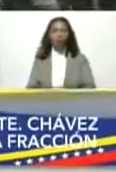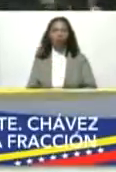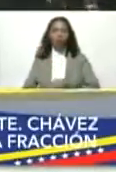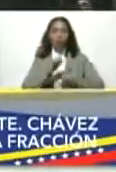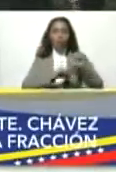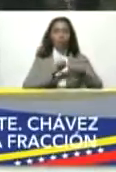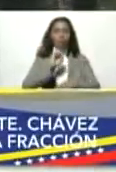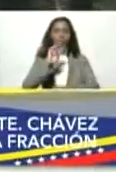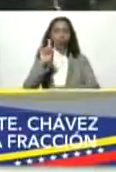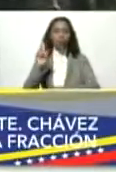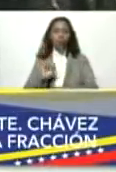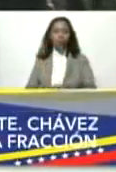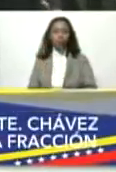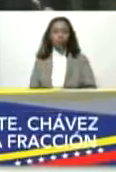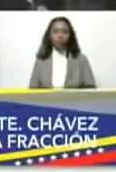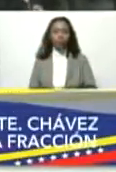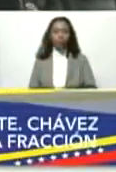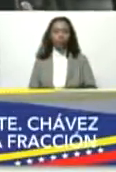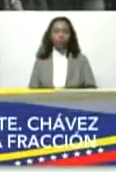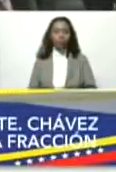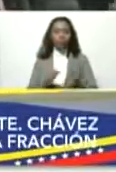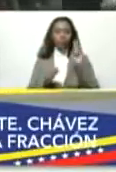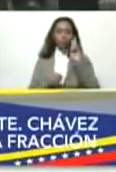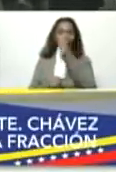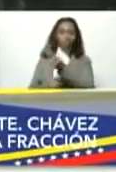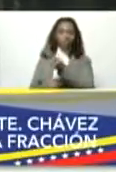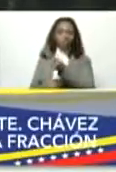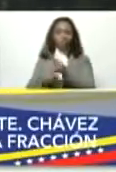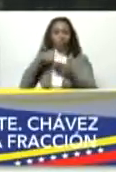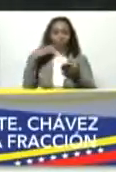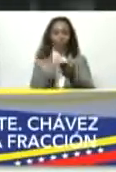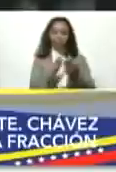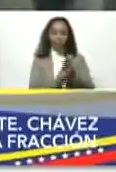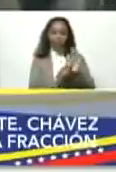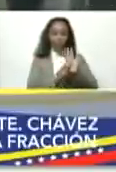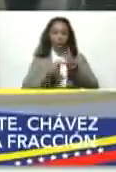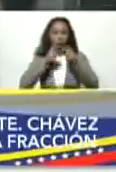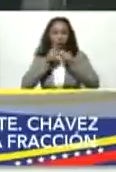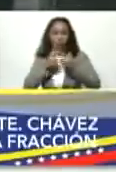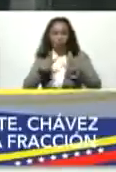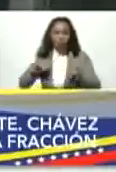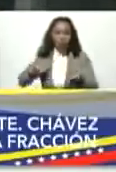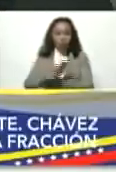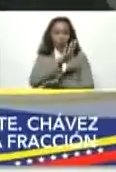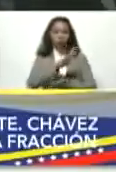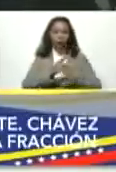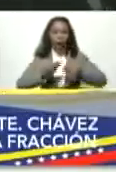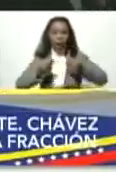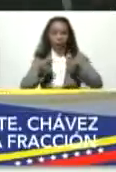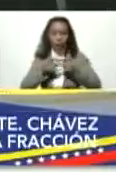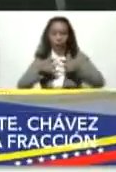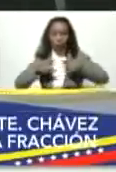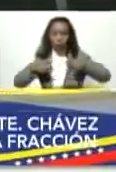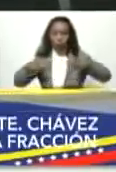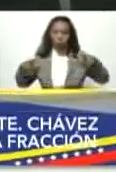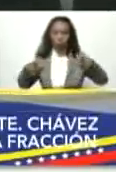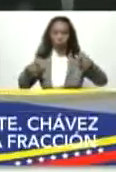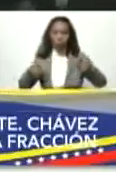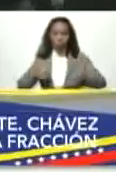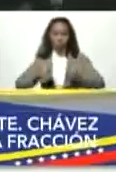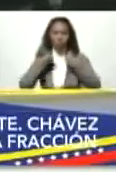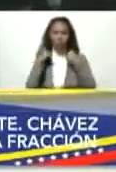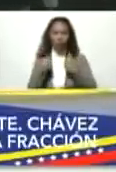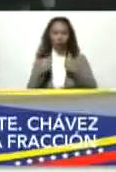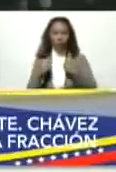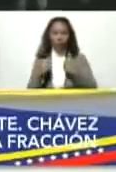siglo XXI ver ser testigos del despegue económico de una economía potencia